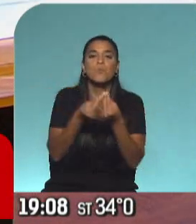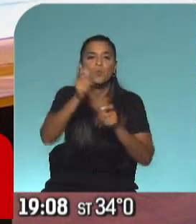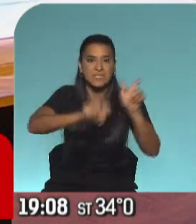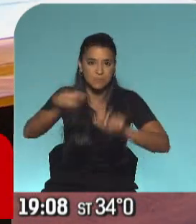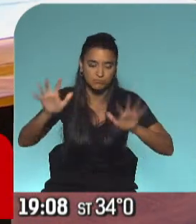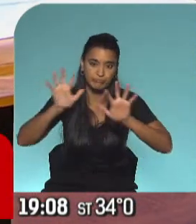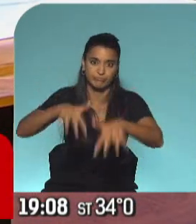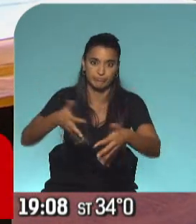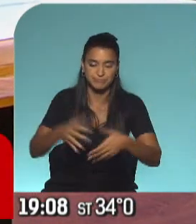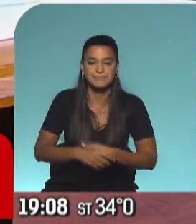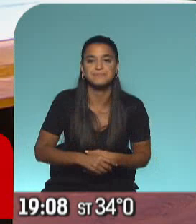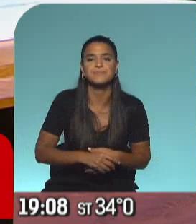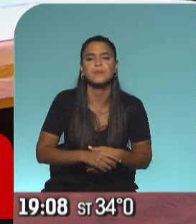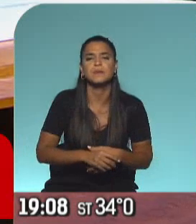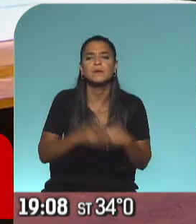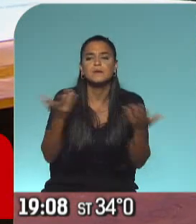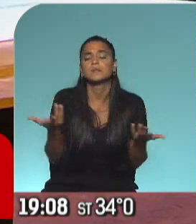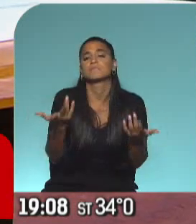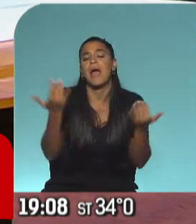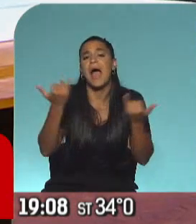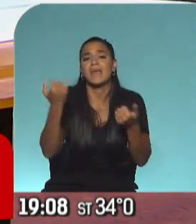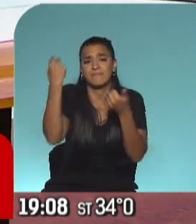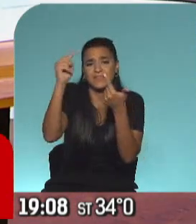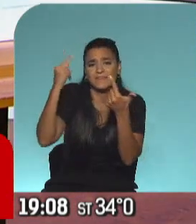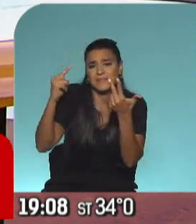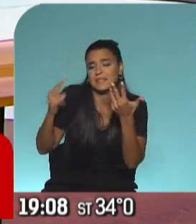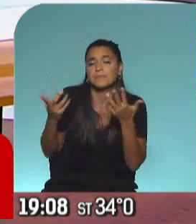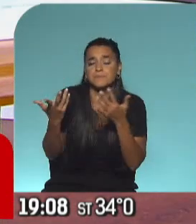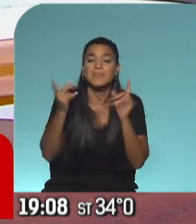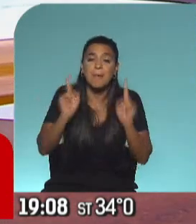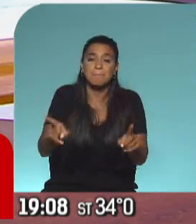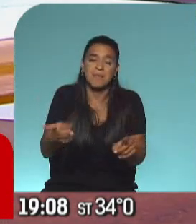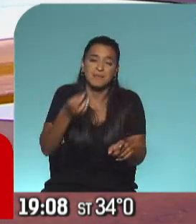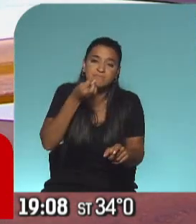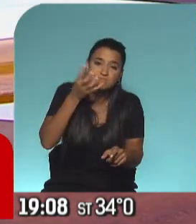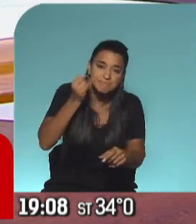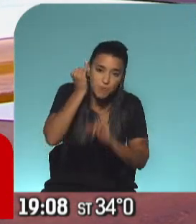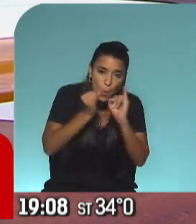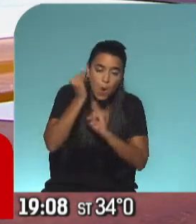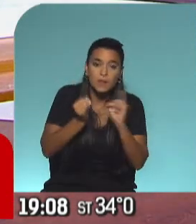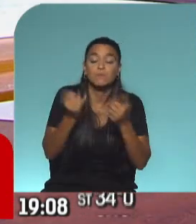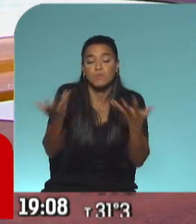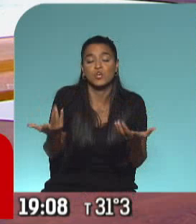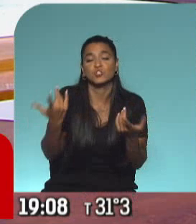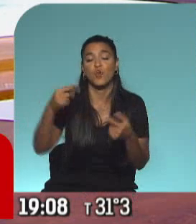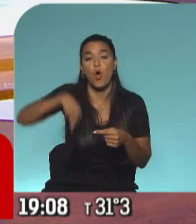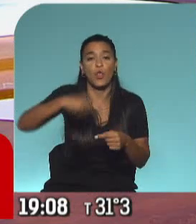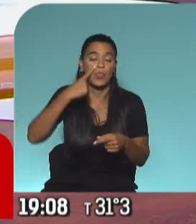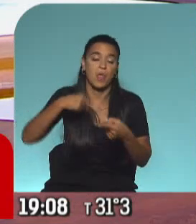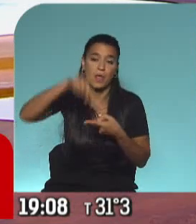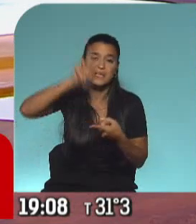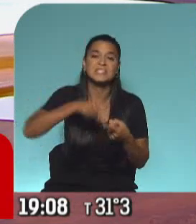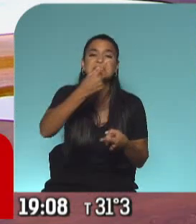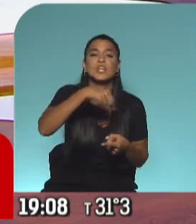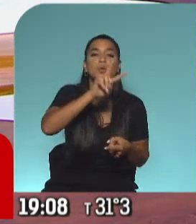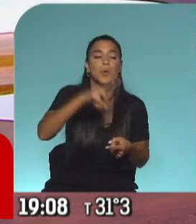con particularidades, y hasta incluso con testimonios, por lo cual la jornada va a ser larga. 129 votos